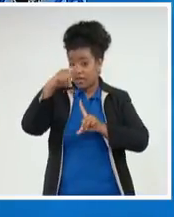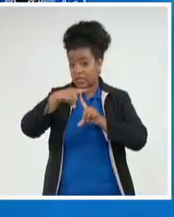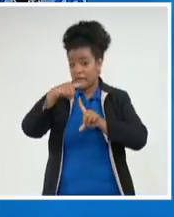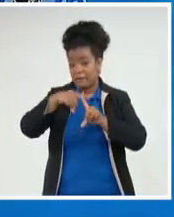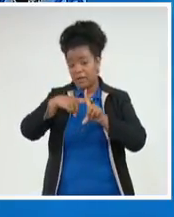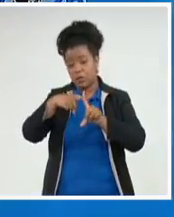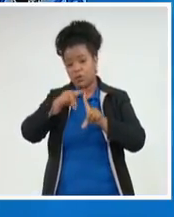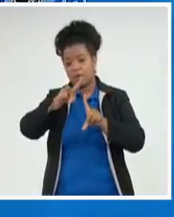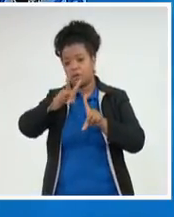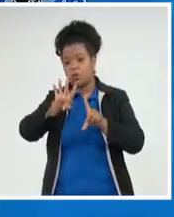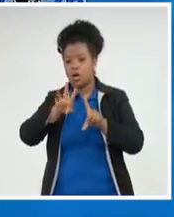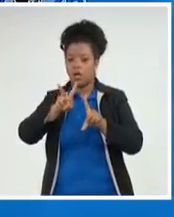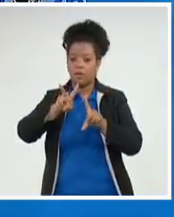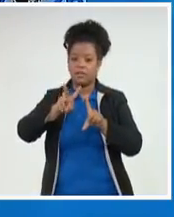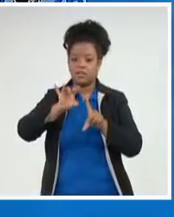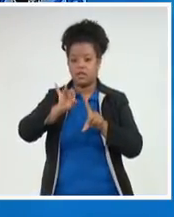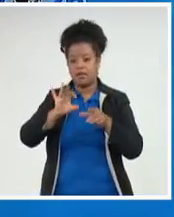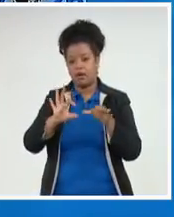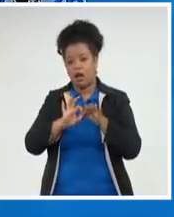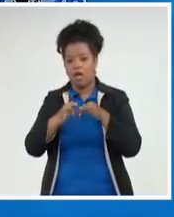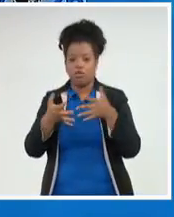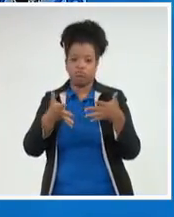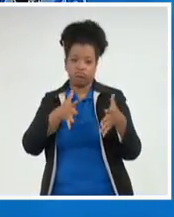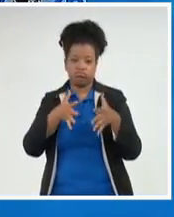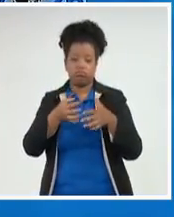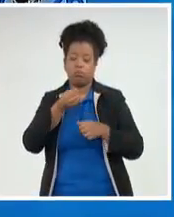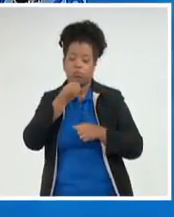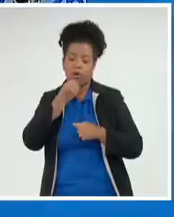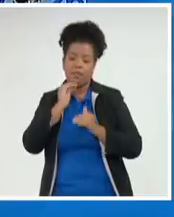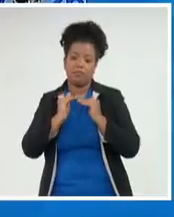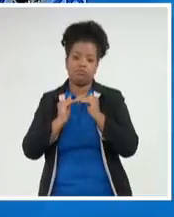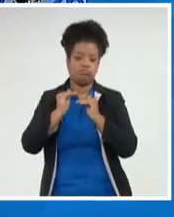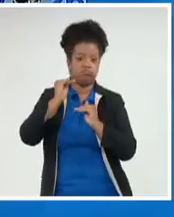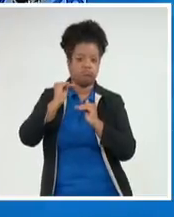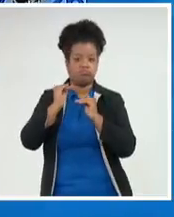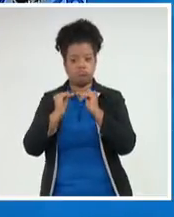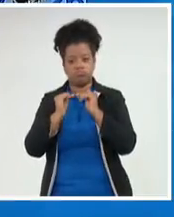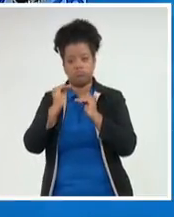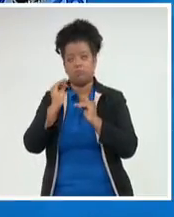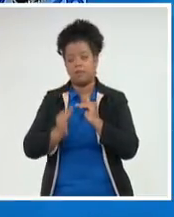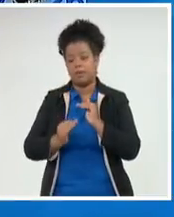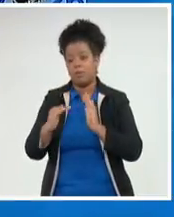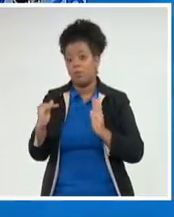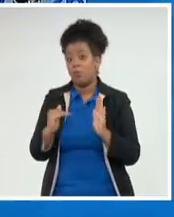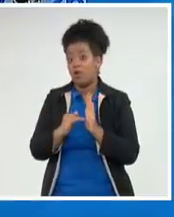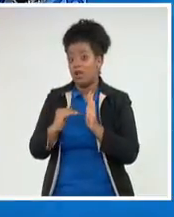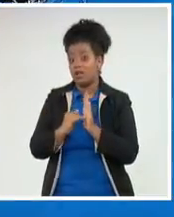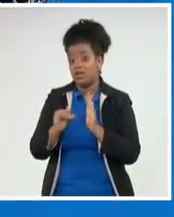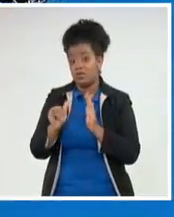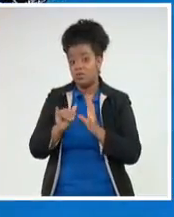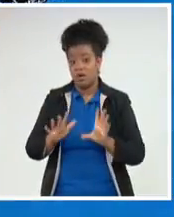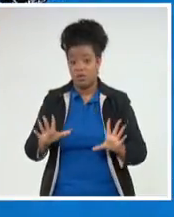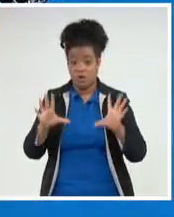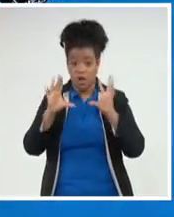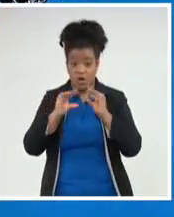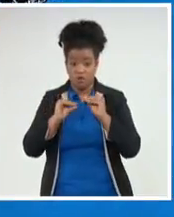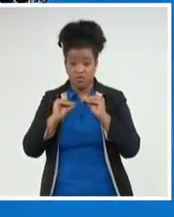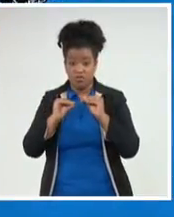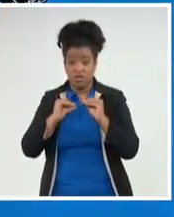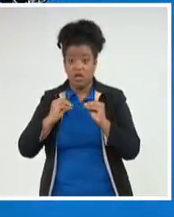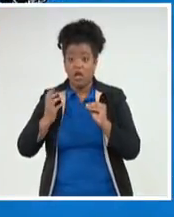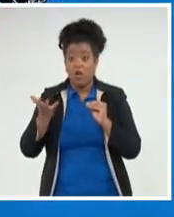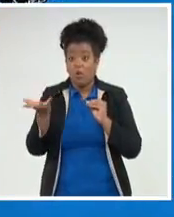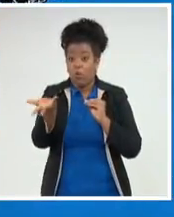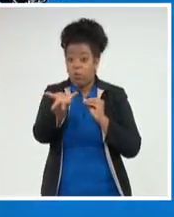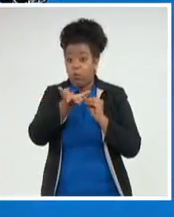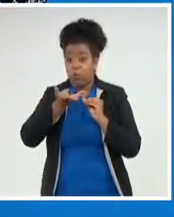entre 24 y 27 grados, algún valor superior durante la tarde y hasta la noche. Los vientos variables débiles,